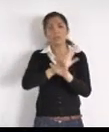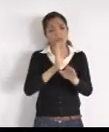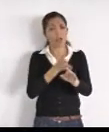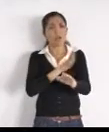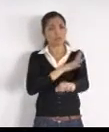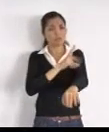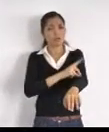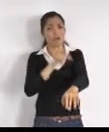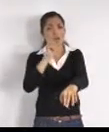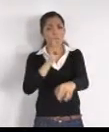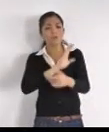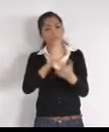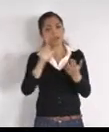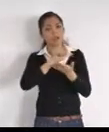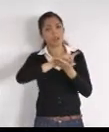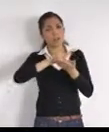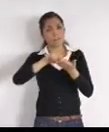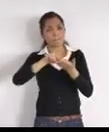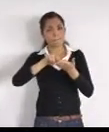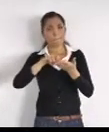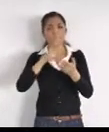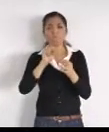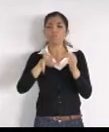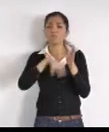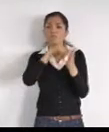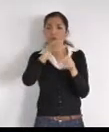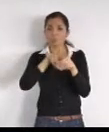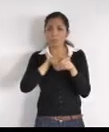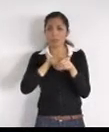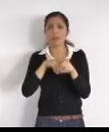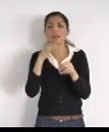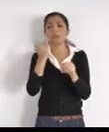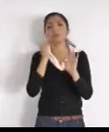instalándose, planta potabilizadora, para asegurar, al futuro,